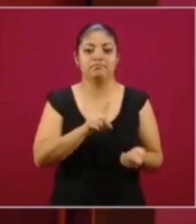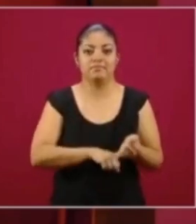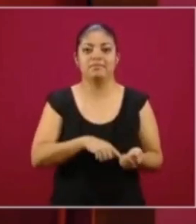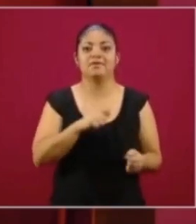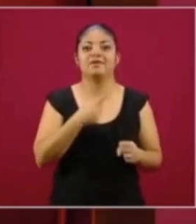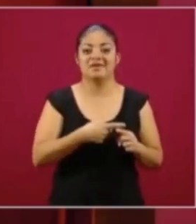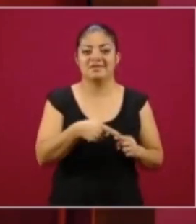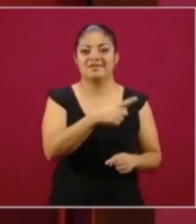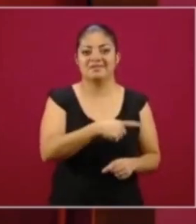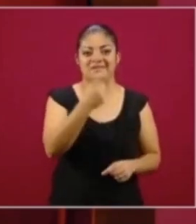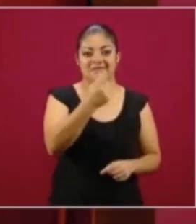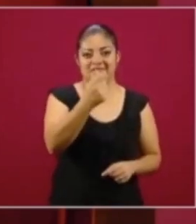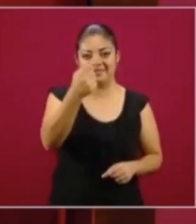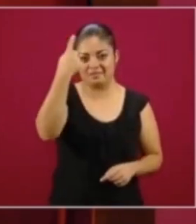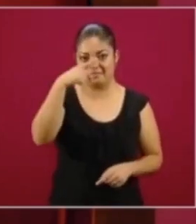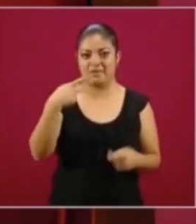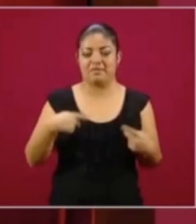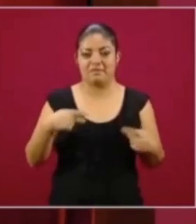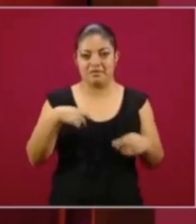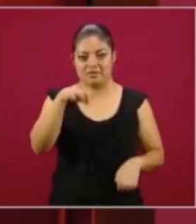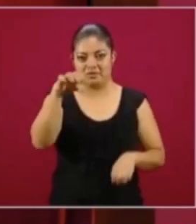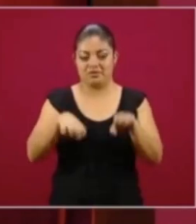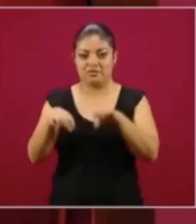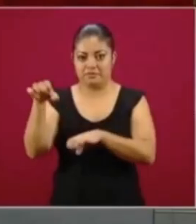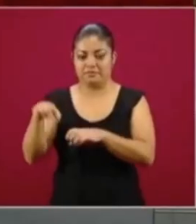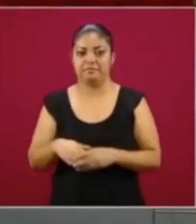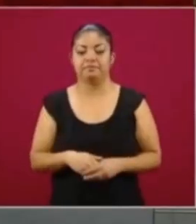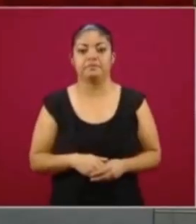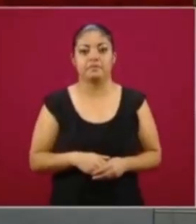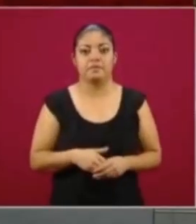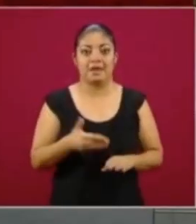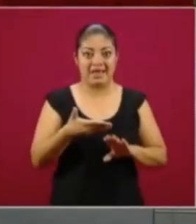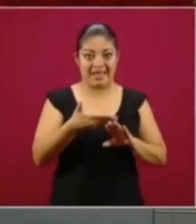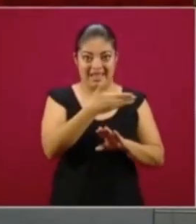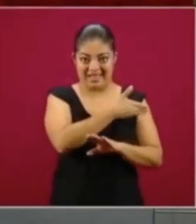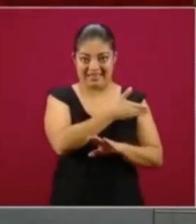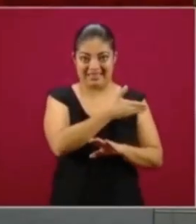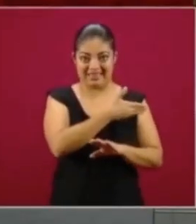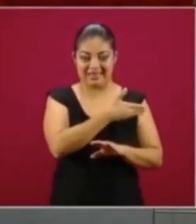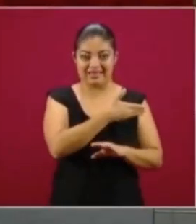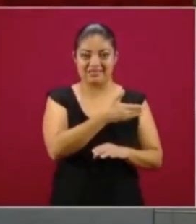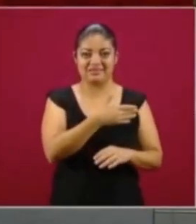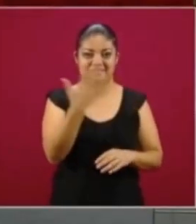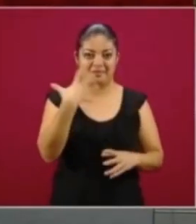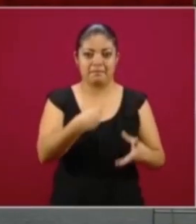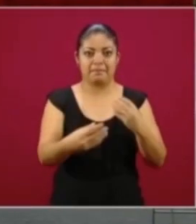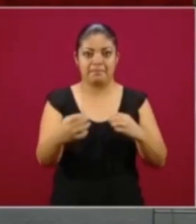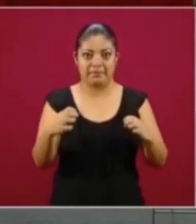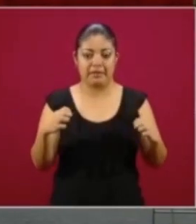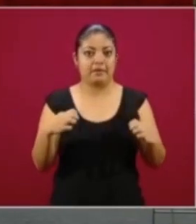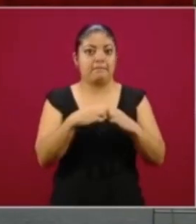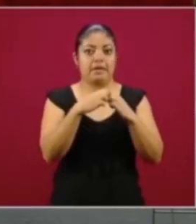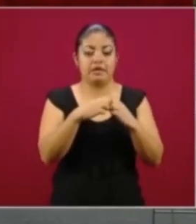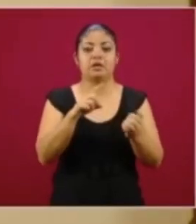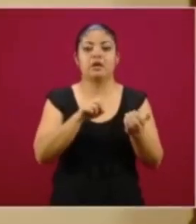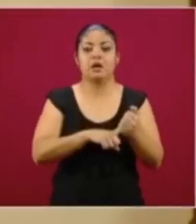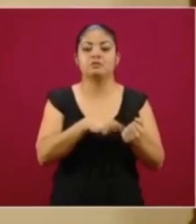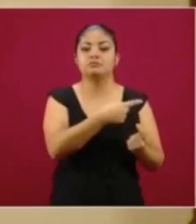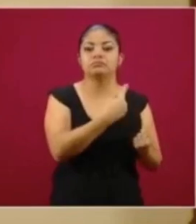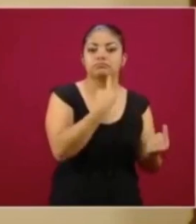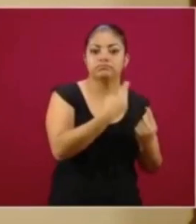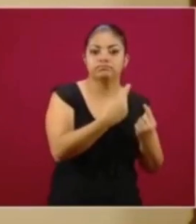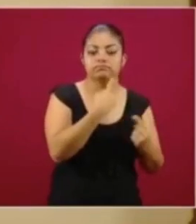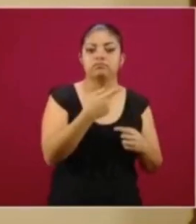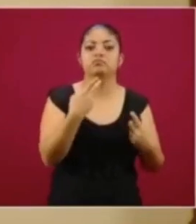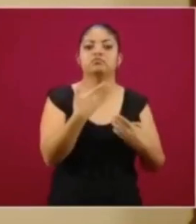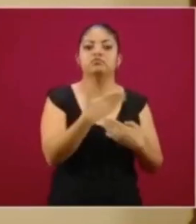para el bienestar de adultos mayores. Antes de la emergencia, declarada la emergencia, estaba en discusión en el Congreso de la Unión la